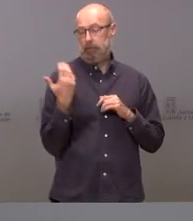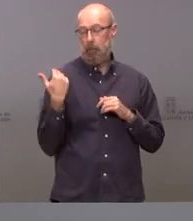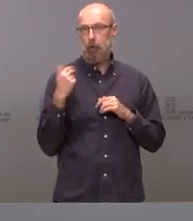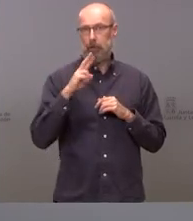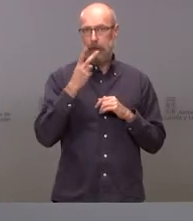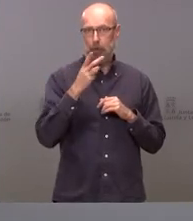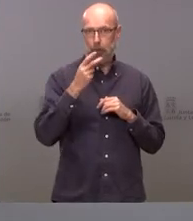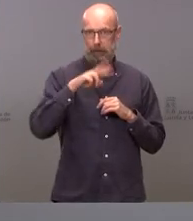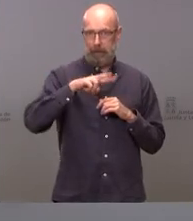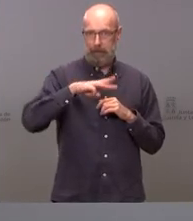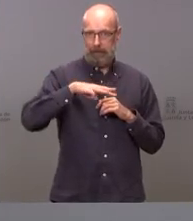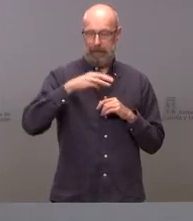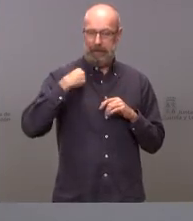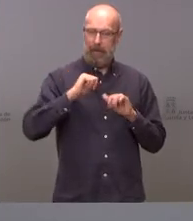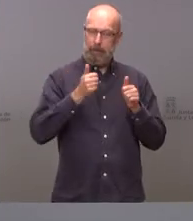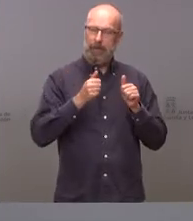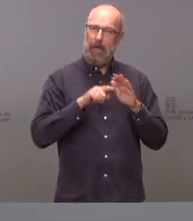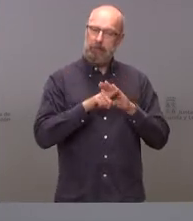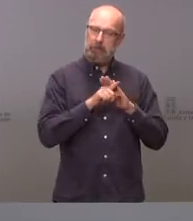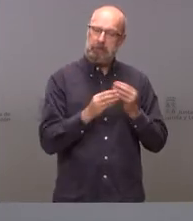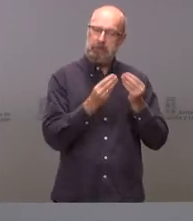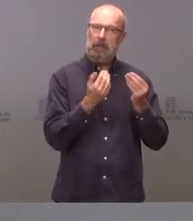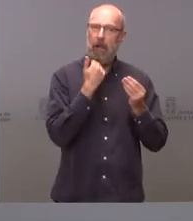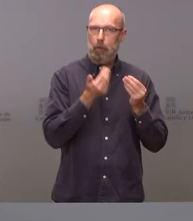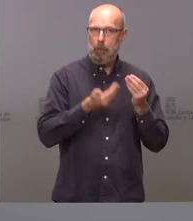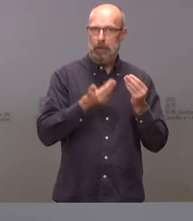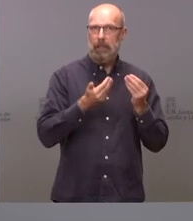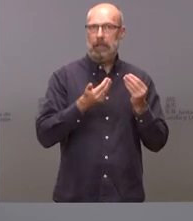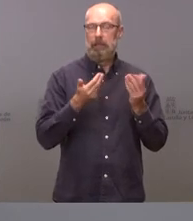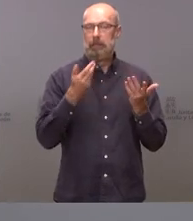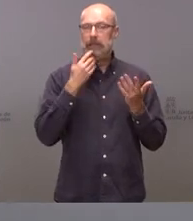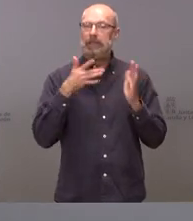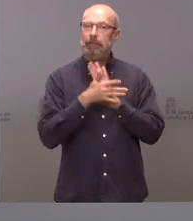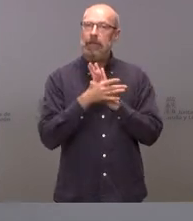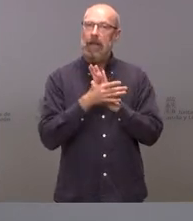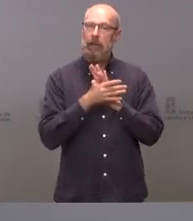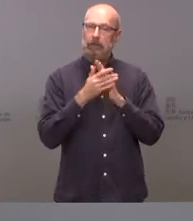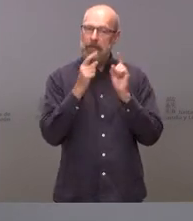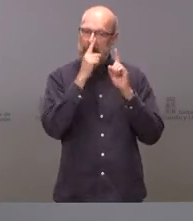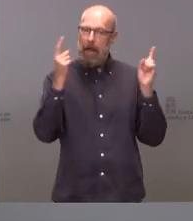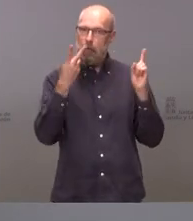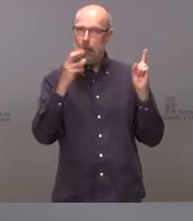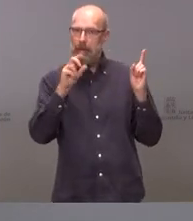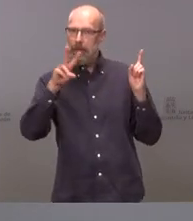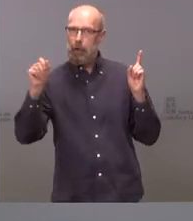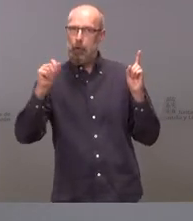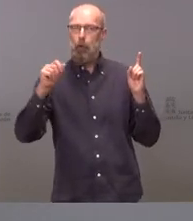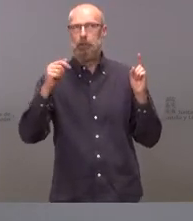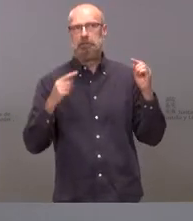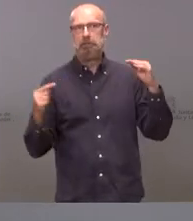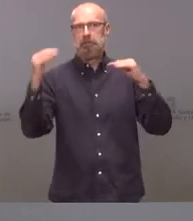este crecimiento económico nos va a permitir tener un balance positivo en este ejercicio 2021 pero insuficiente